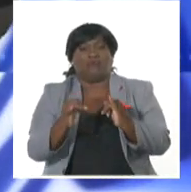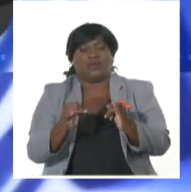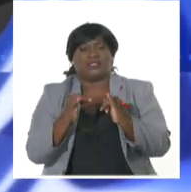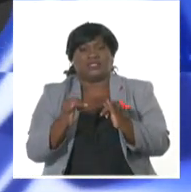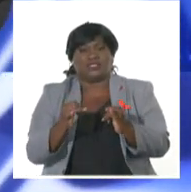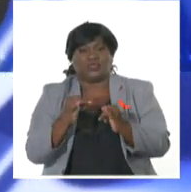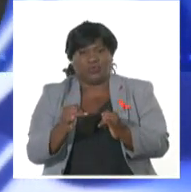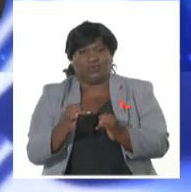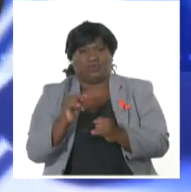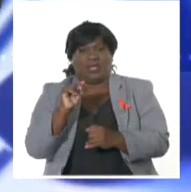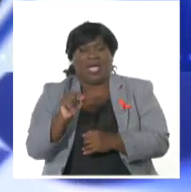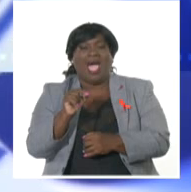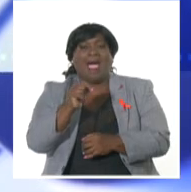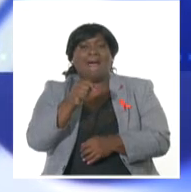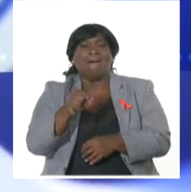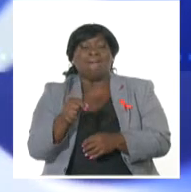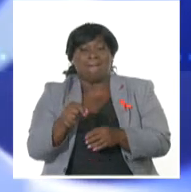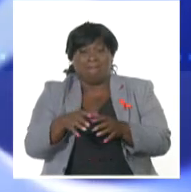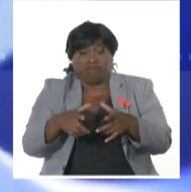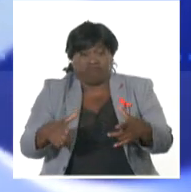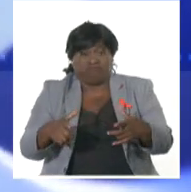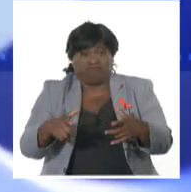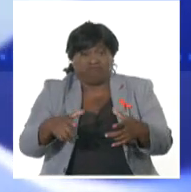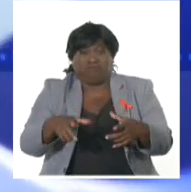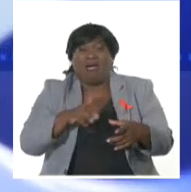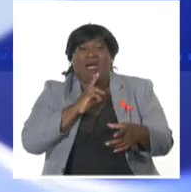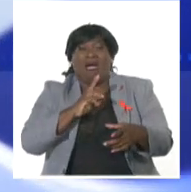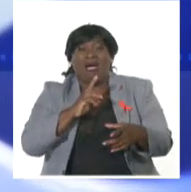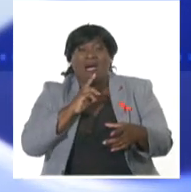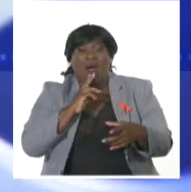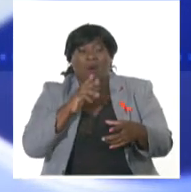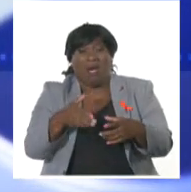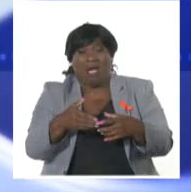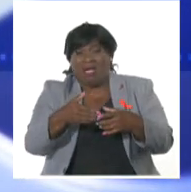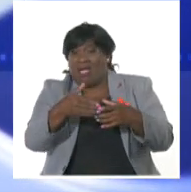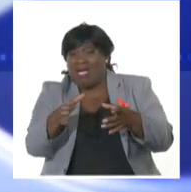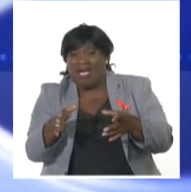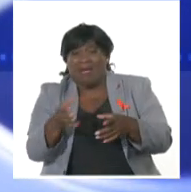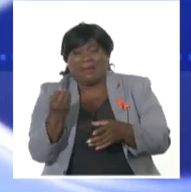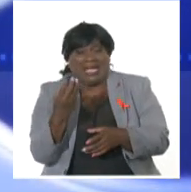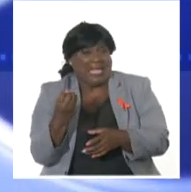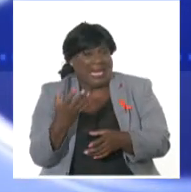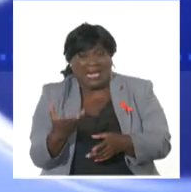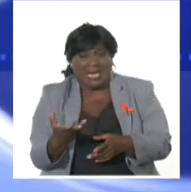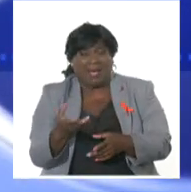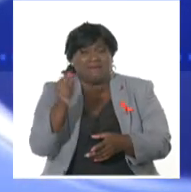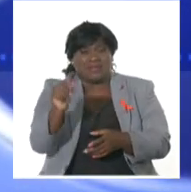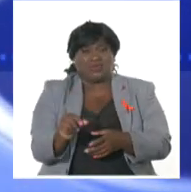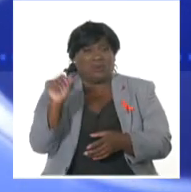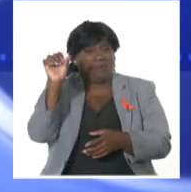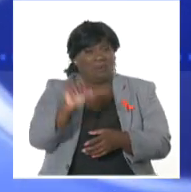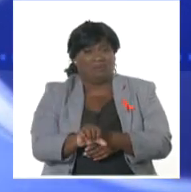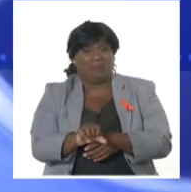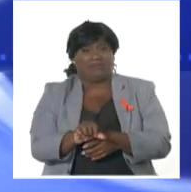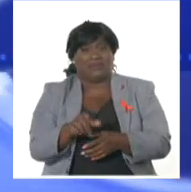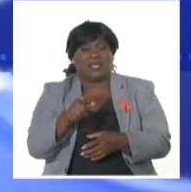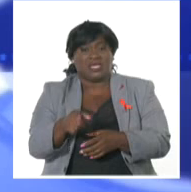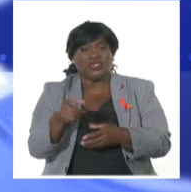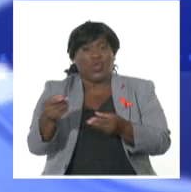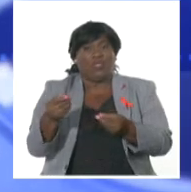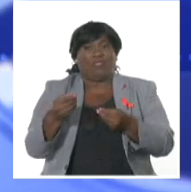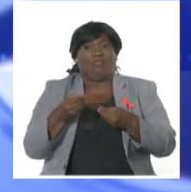en la presa de San Antonio del Sur. Realmente esto es un rumor corrido por personas malintencionadas que ha generado